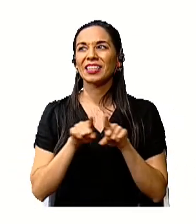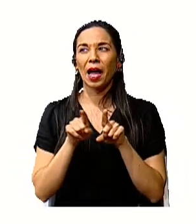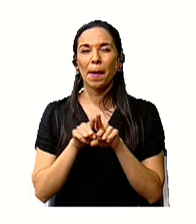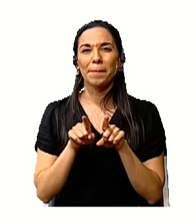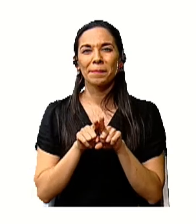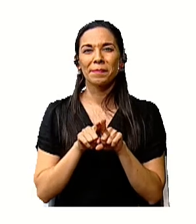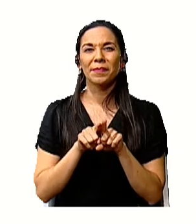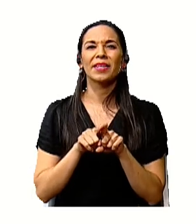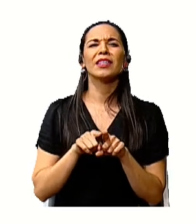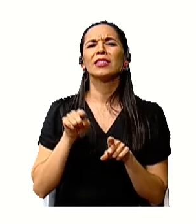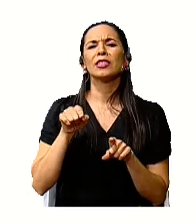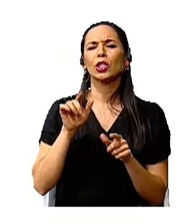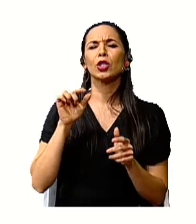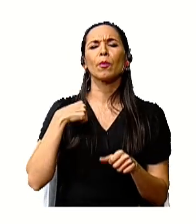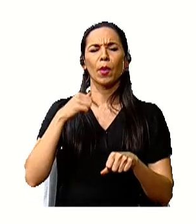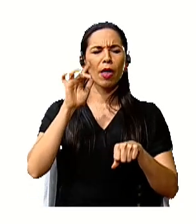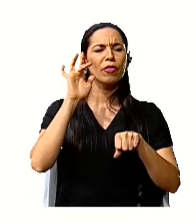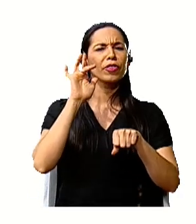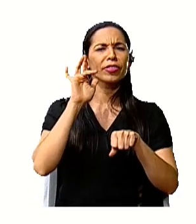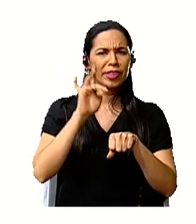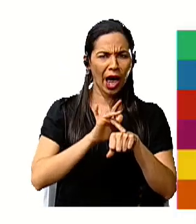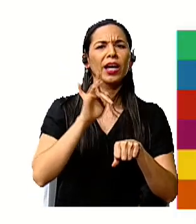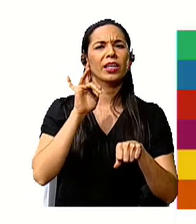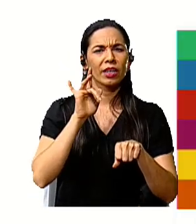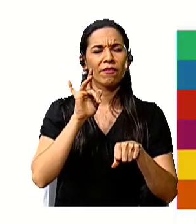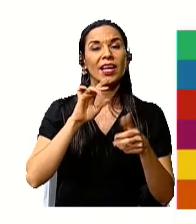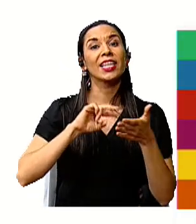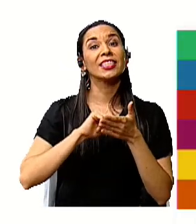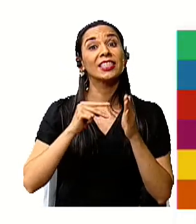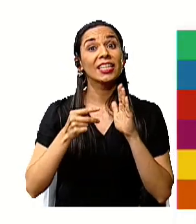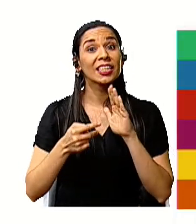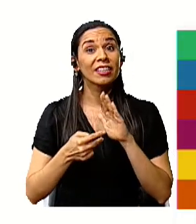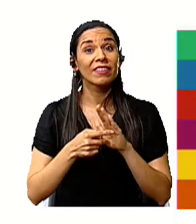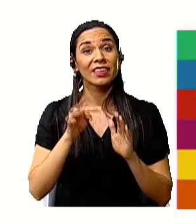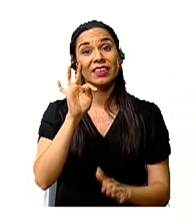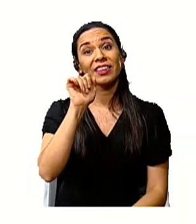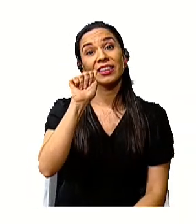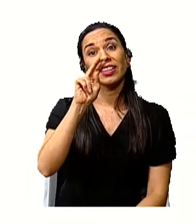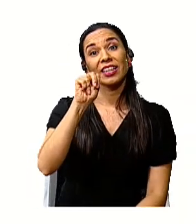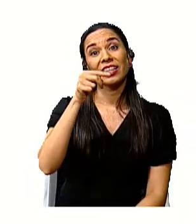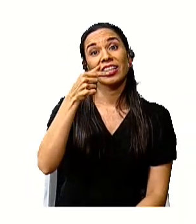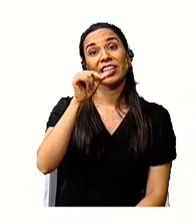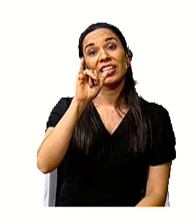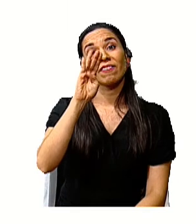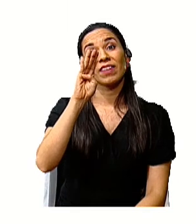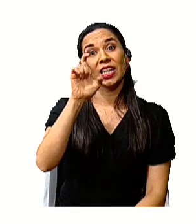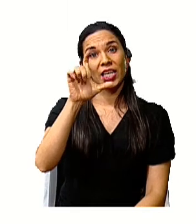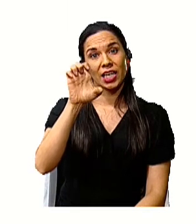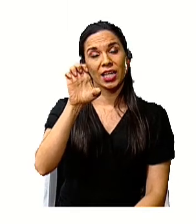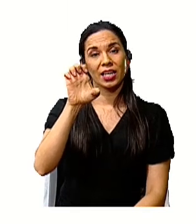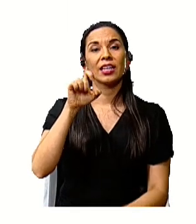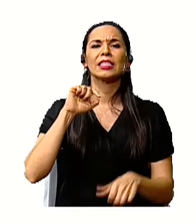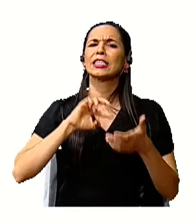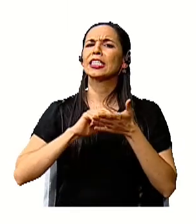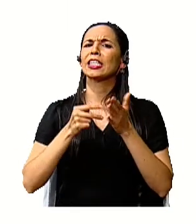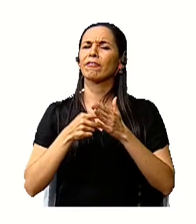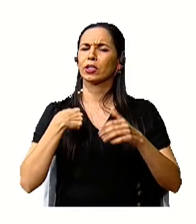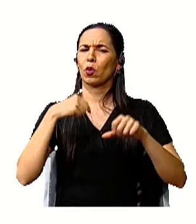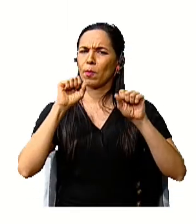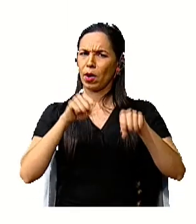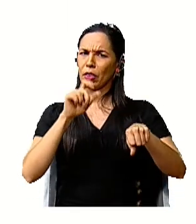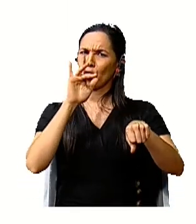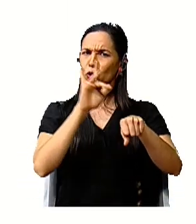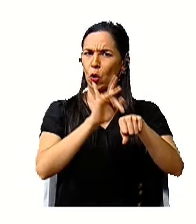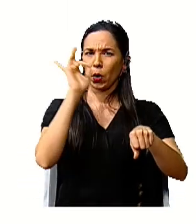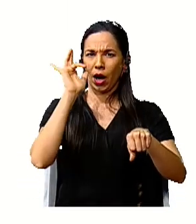tangible. ¿Se acuerdan? Tangible significa que nosotros podemos tocarlos, podemos